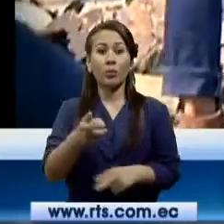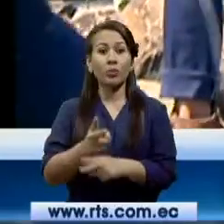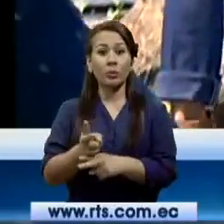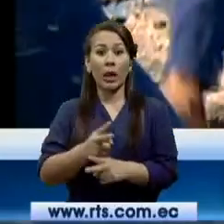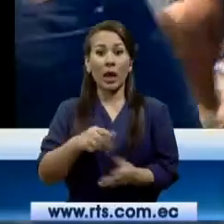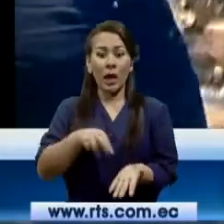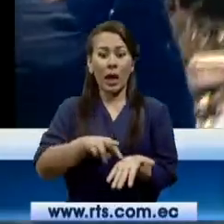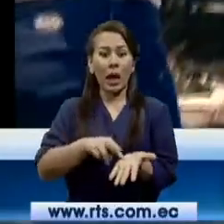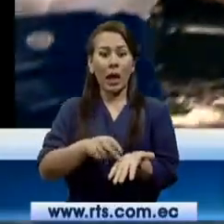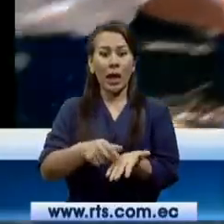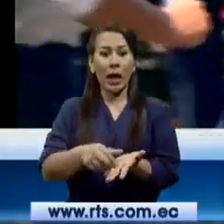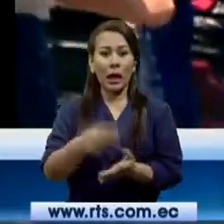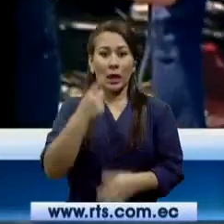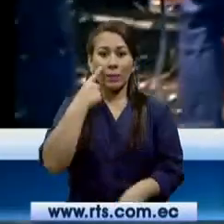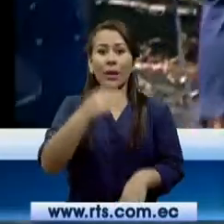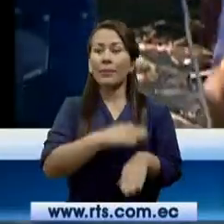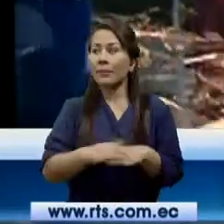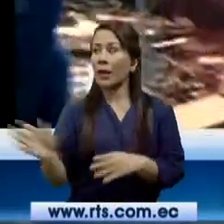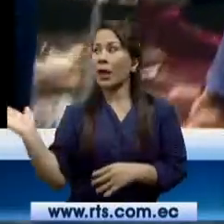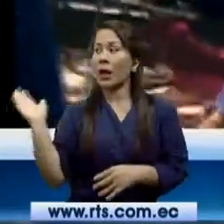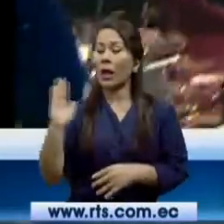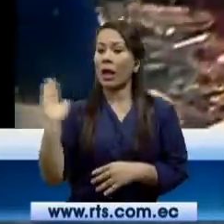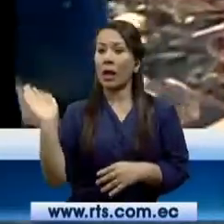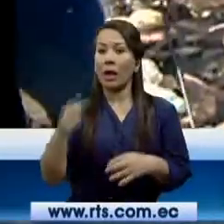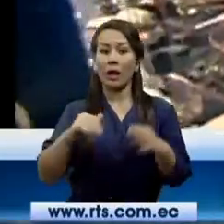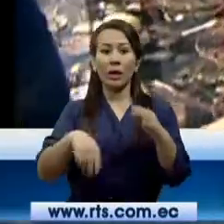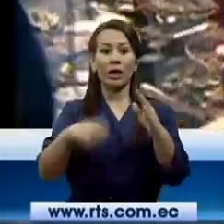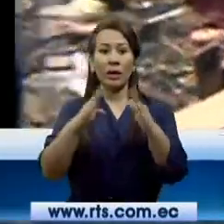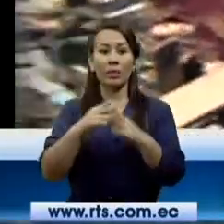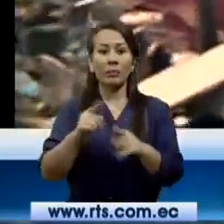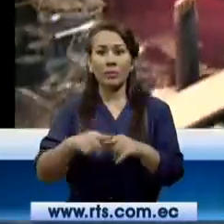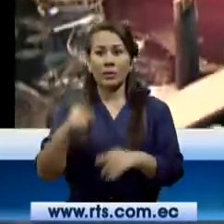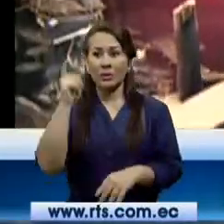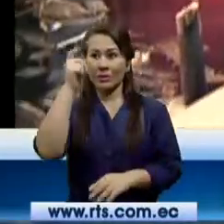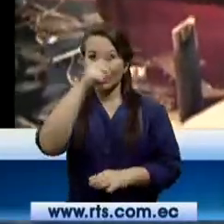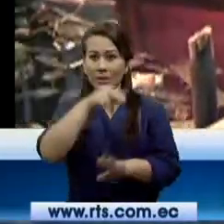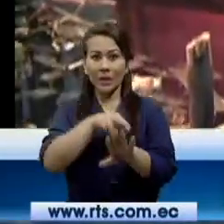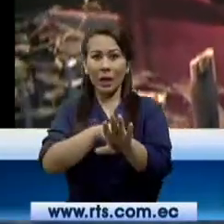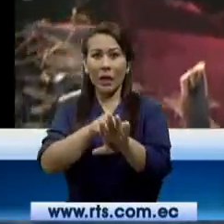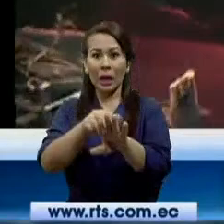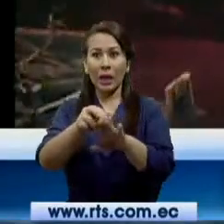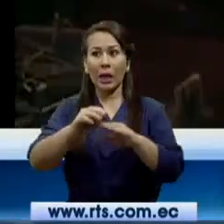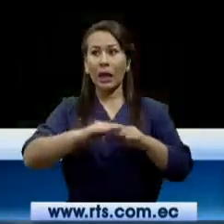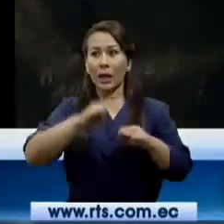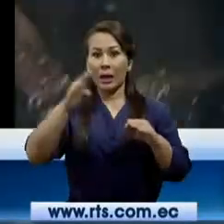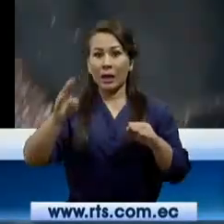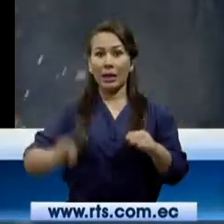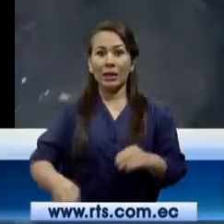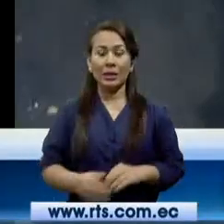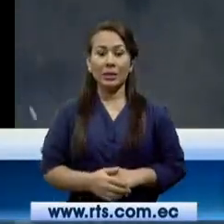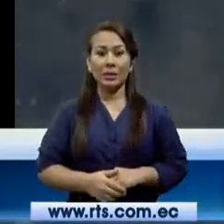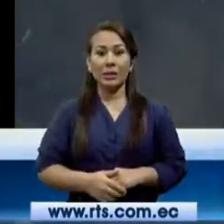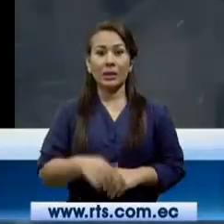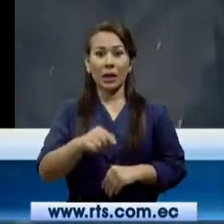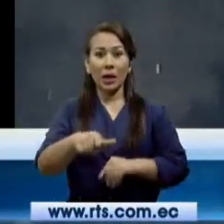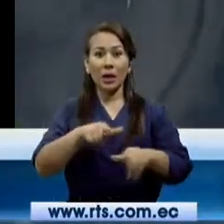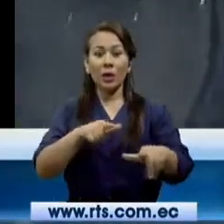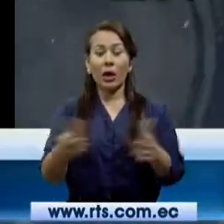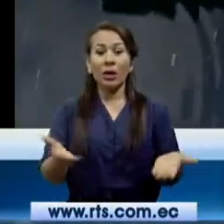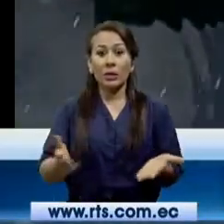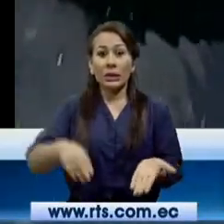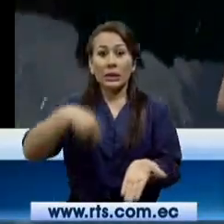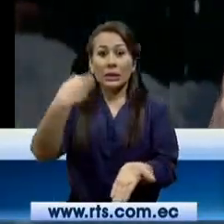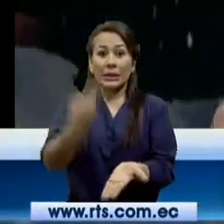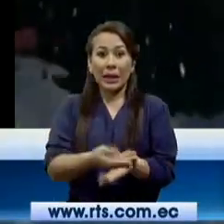por favor. Nos invita a pasar, pero antes debemos cruzar por este frágil puente de madera, del cual ya se ha caído